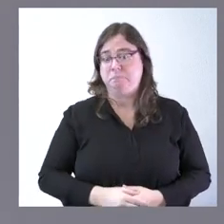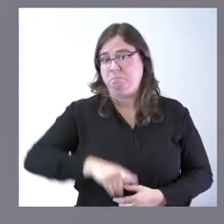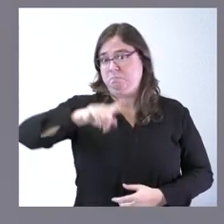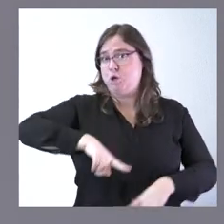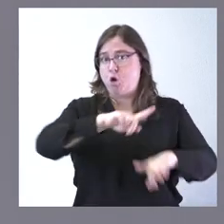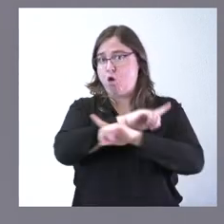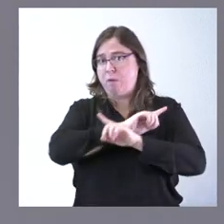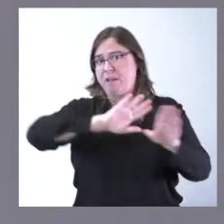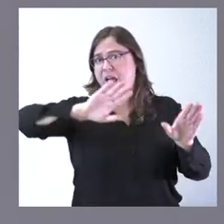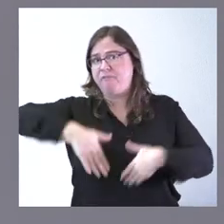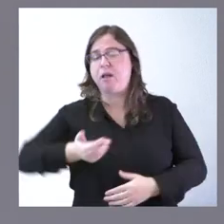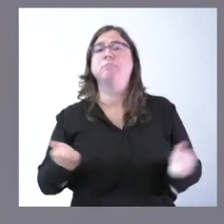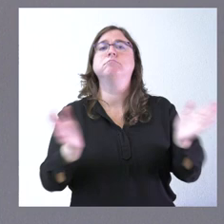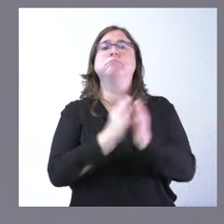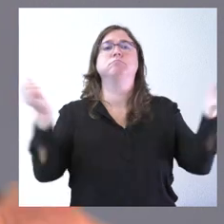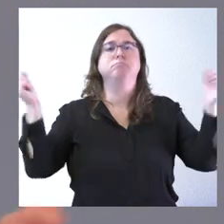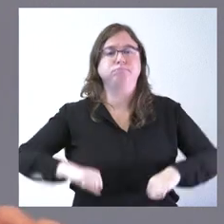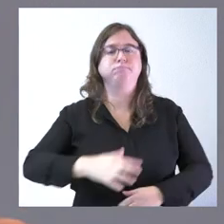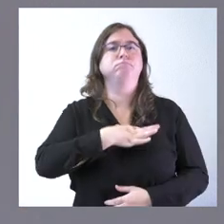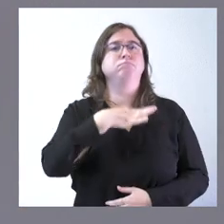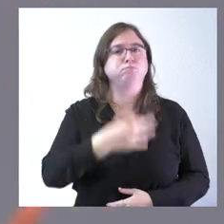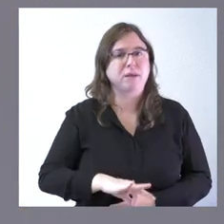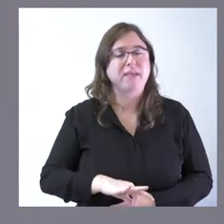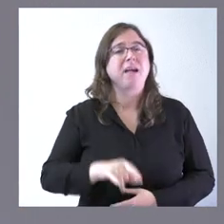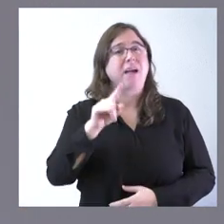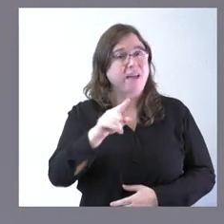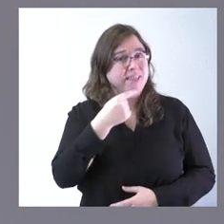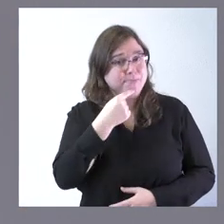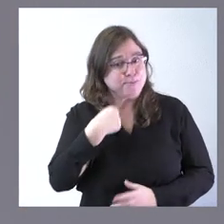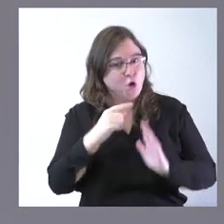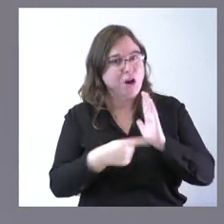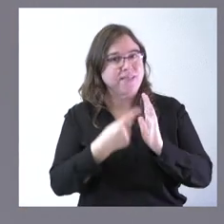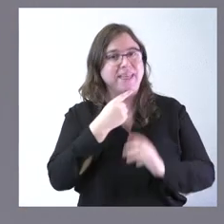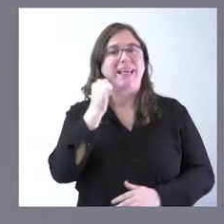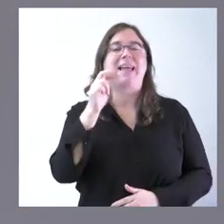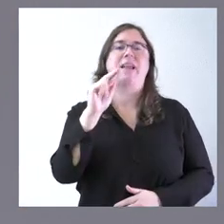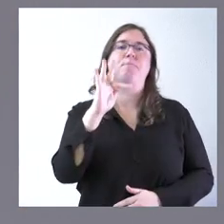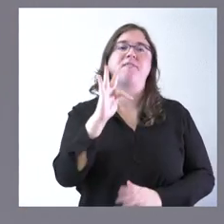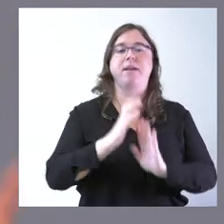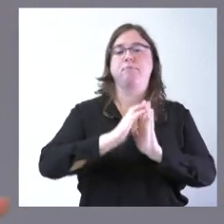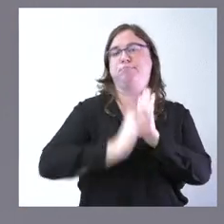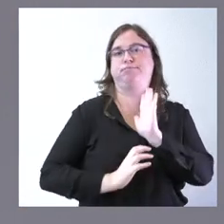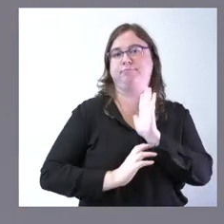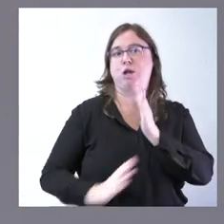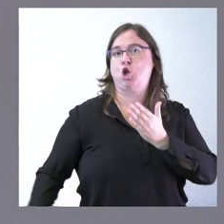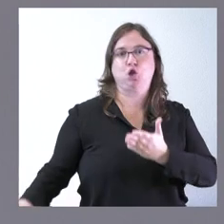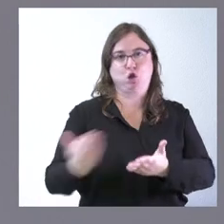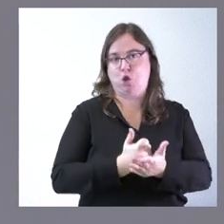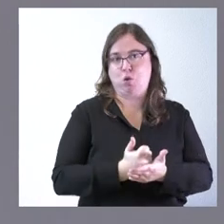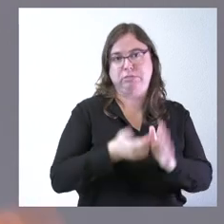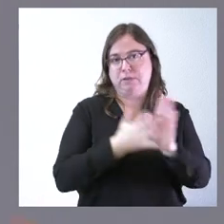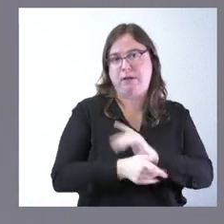de noviembre pueda ser aprobada esa ley ahí se bajaba el IRPF para todos los ciudadanos por tanto un millón de